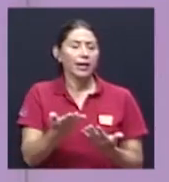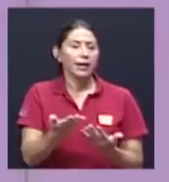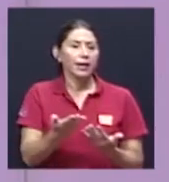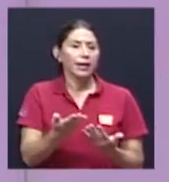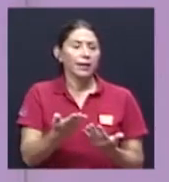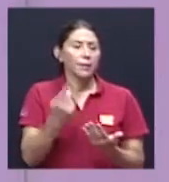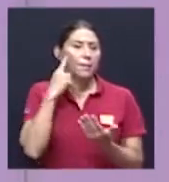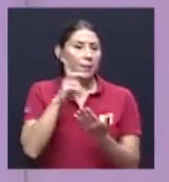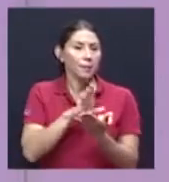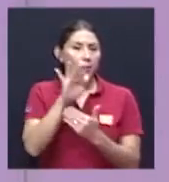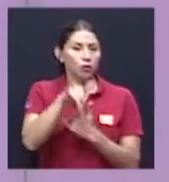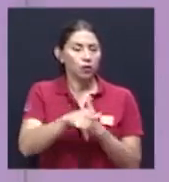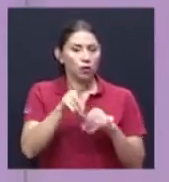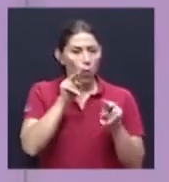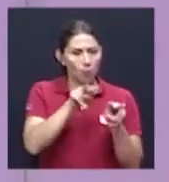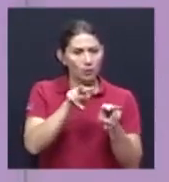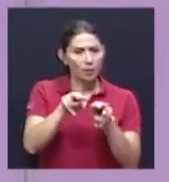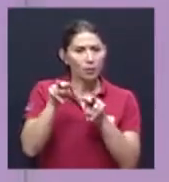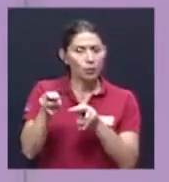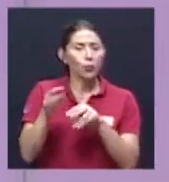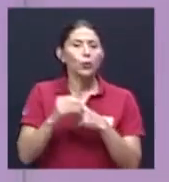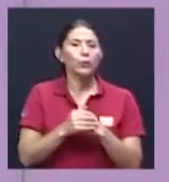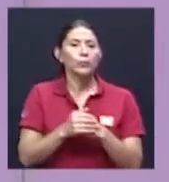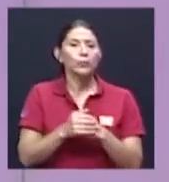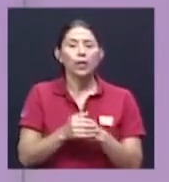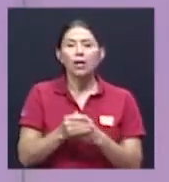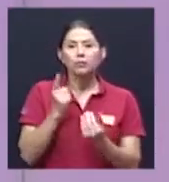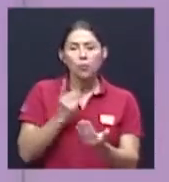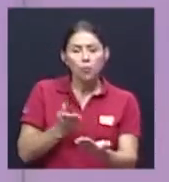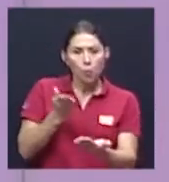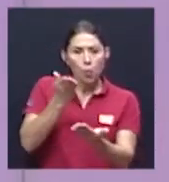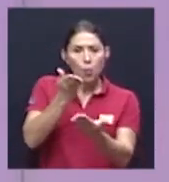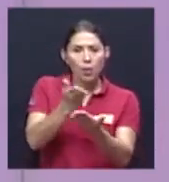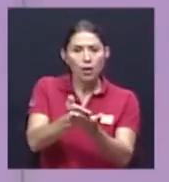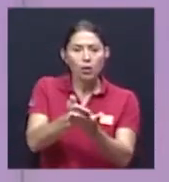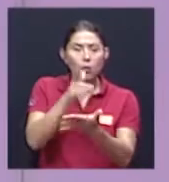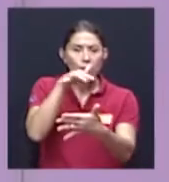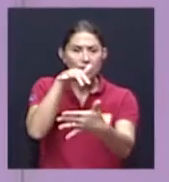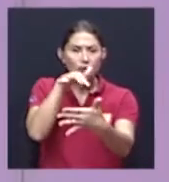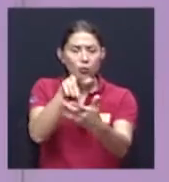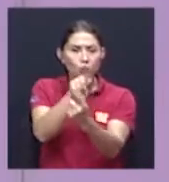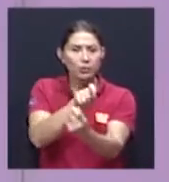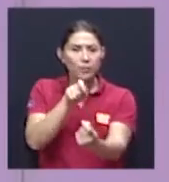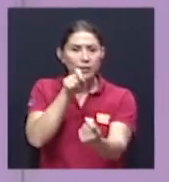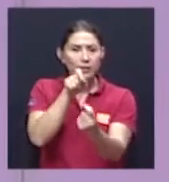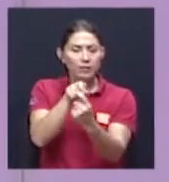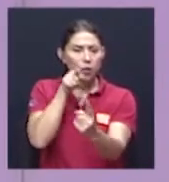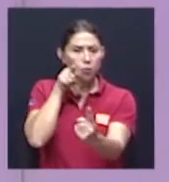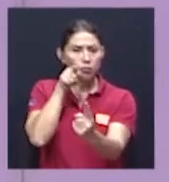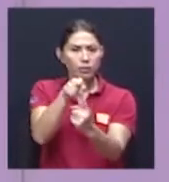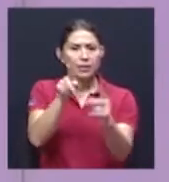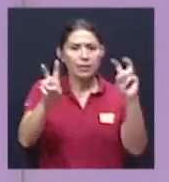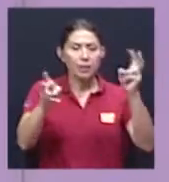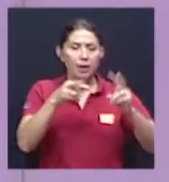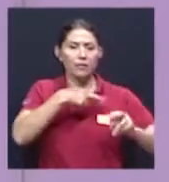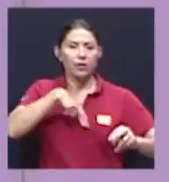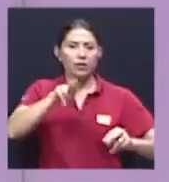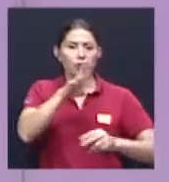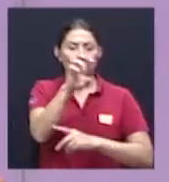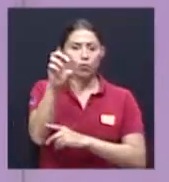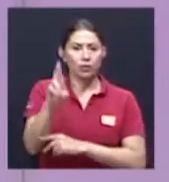proponerse hacer un estudio específicamente sobre el tema religioso en Costa Rica,